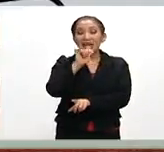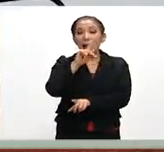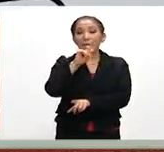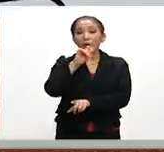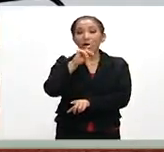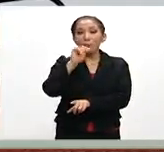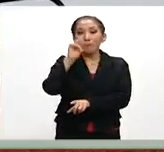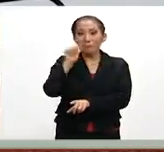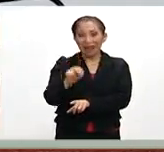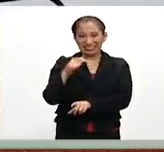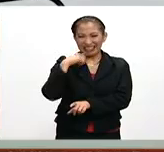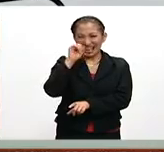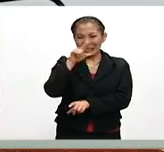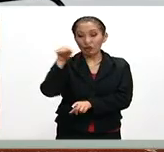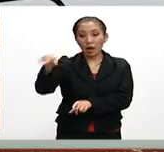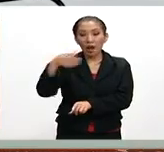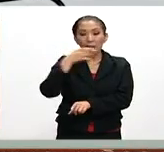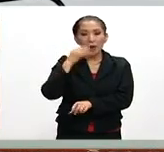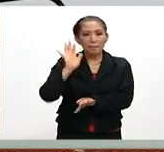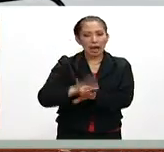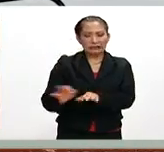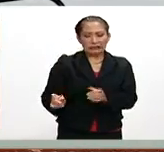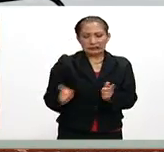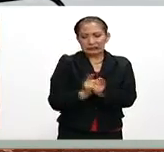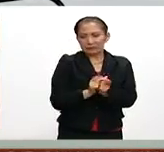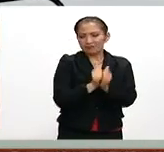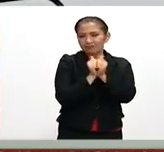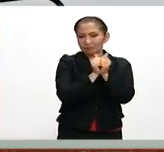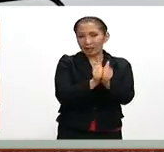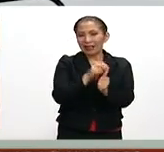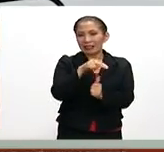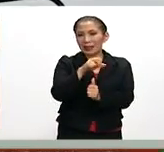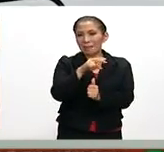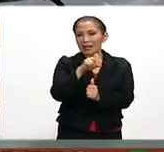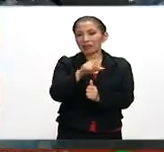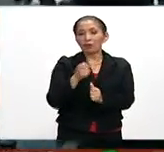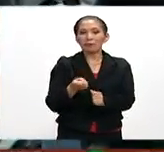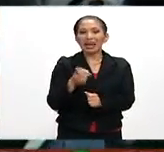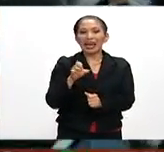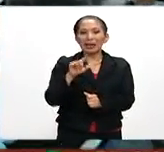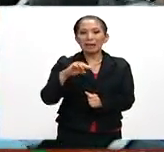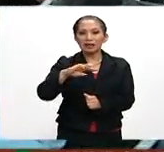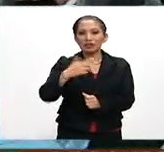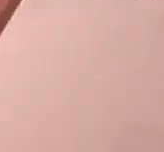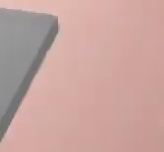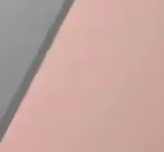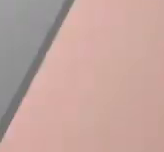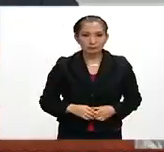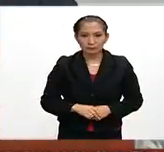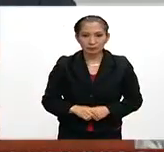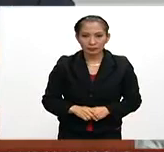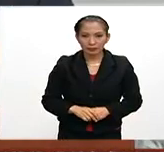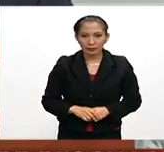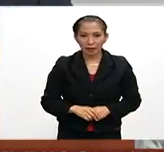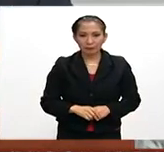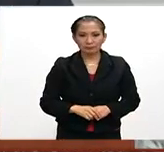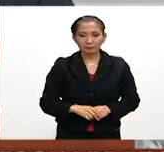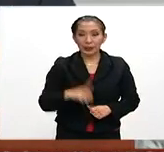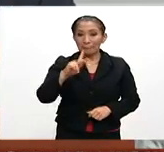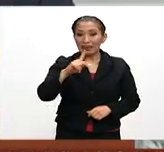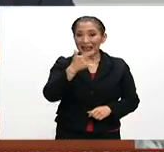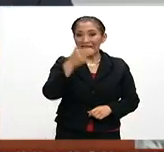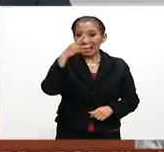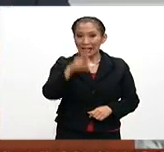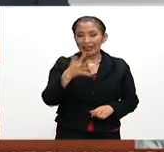Jalisco, y de acuerdo con las autoridades será uno de los hombres más cercanos a Nemesio Osegueraleas, el Mecho. El PGR